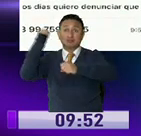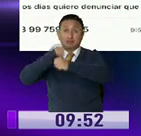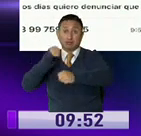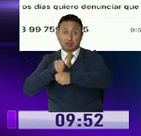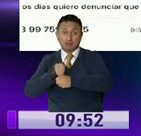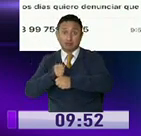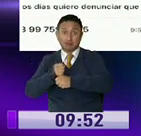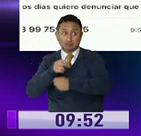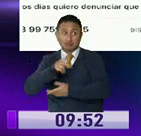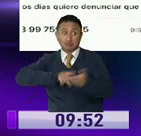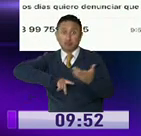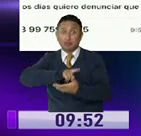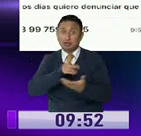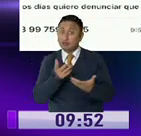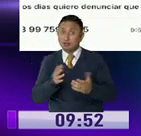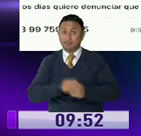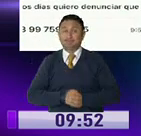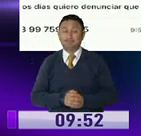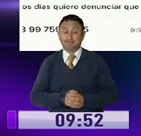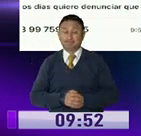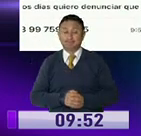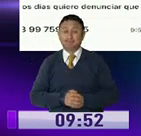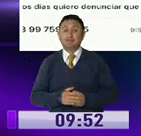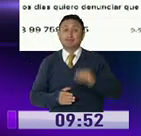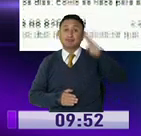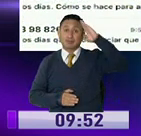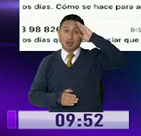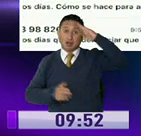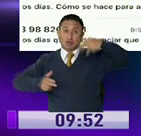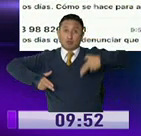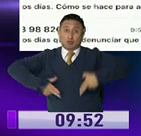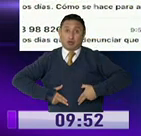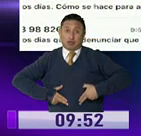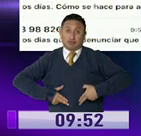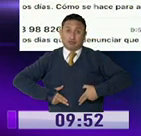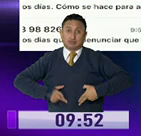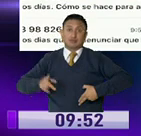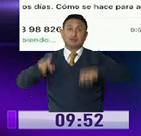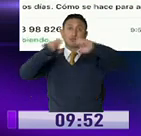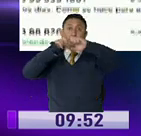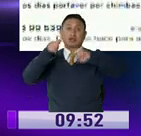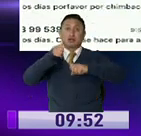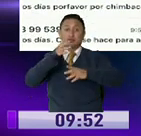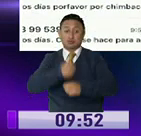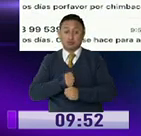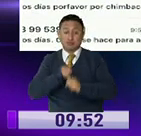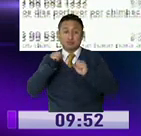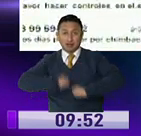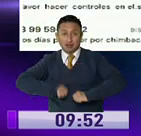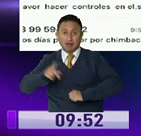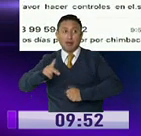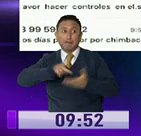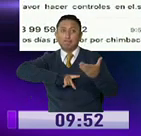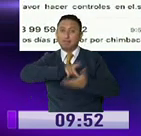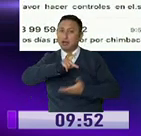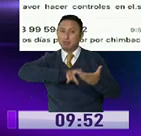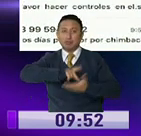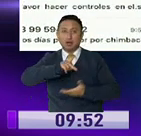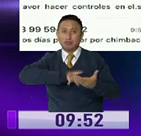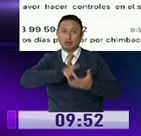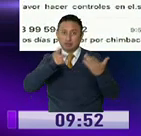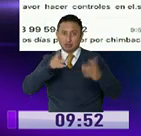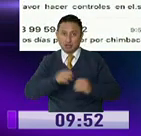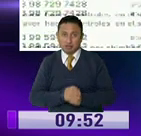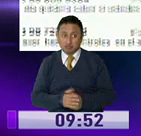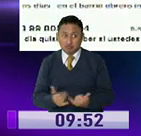entregan su servicio final y directo no están pagando. Esos son los guardias de seguridad. Las empresas de seguridad hemos hecho avances de pago, de rol, desmovilización y alimentación